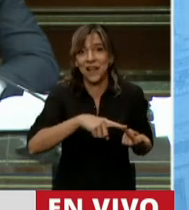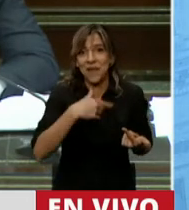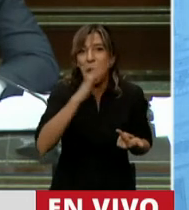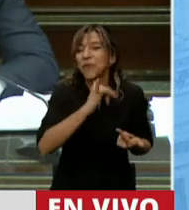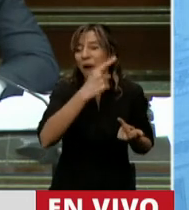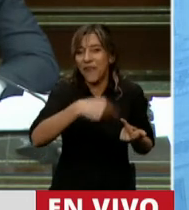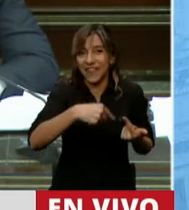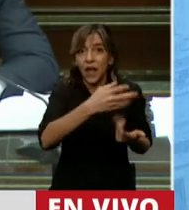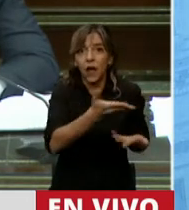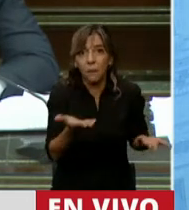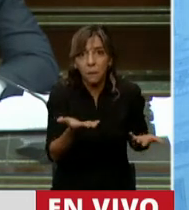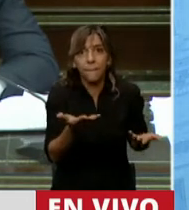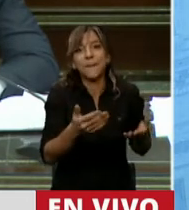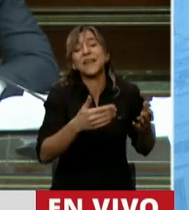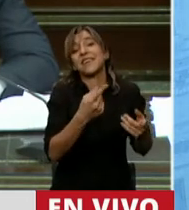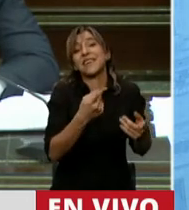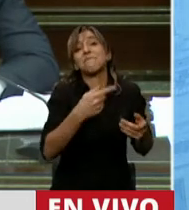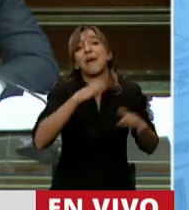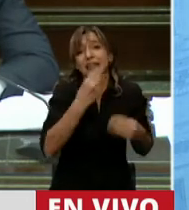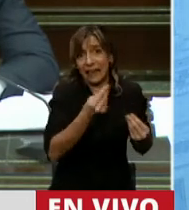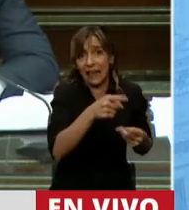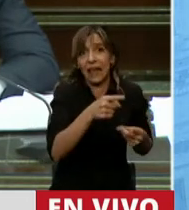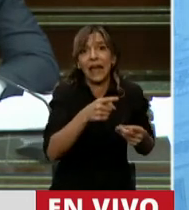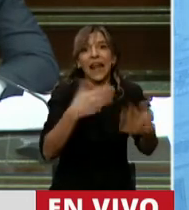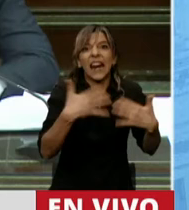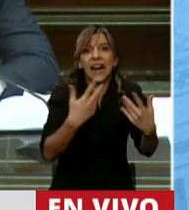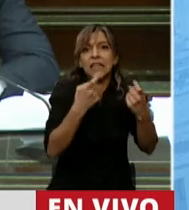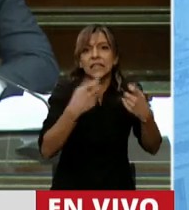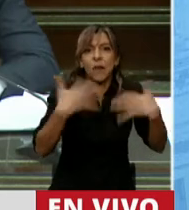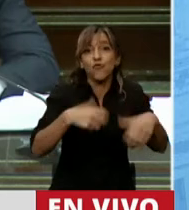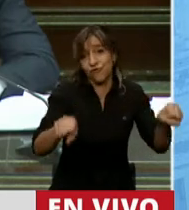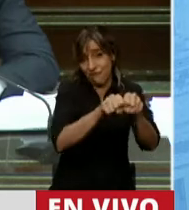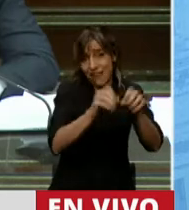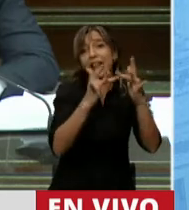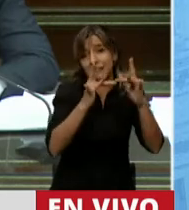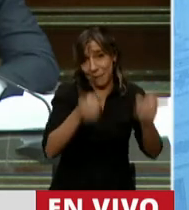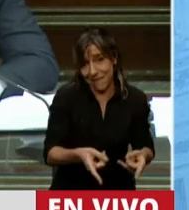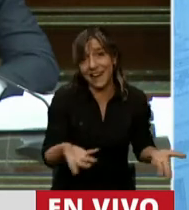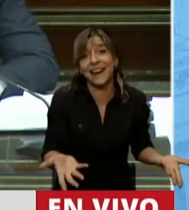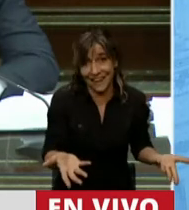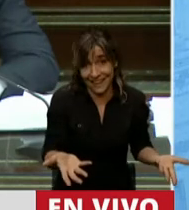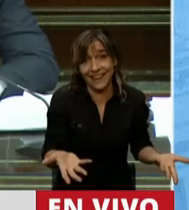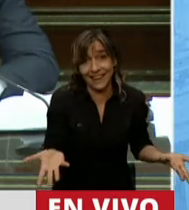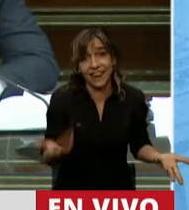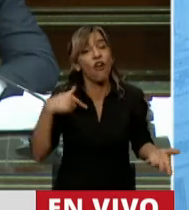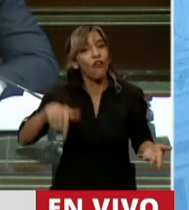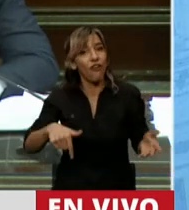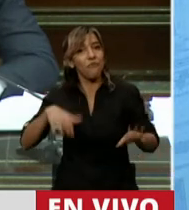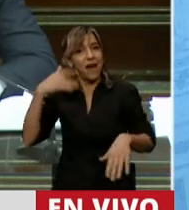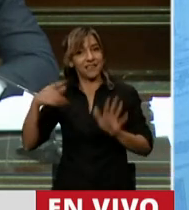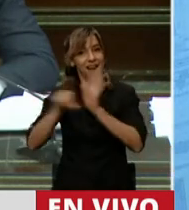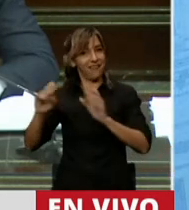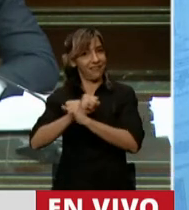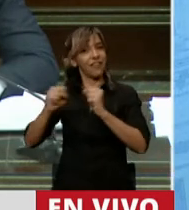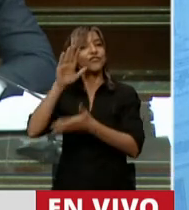cantidad porque están todos encerrados y por sobre todas las cosas conectividad. Hoy acaba de salir la ley que regula el teletrabajo. ¿Qué